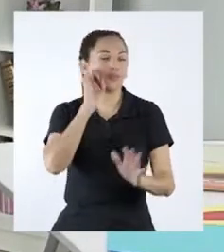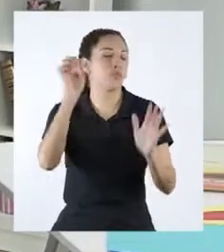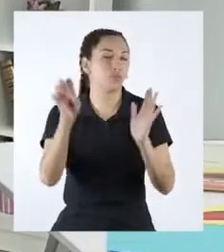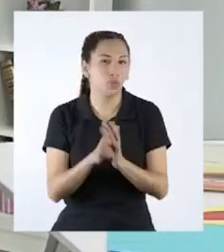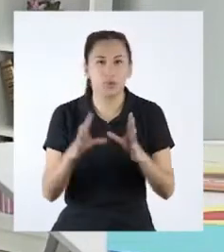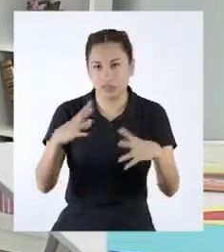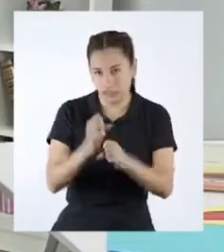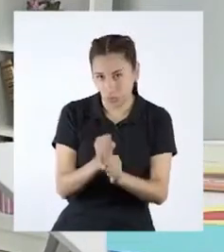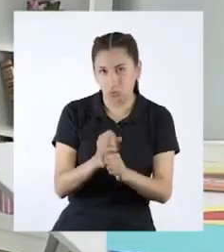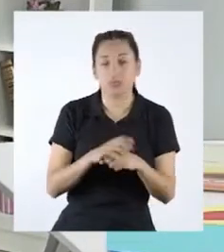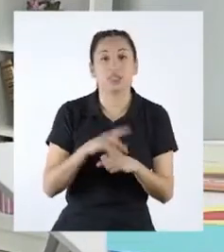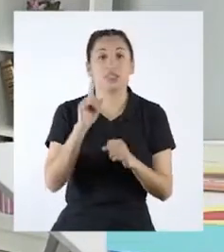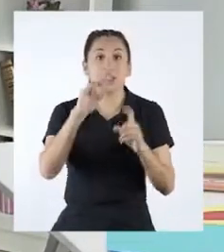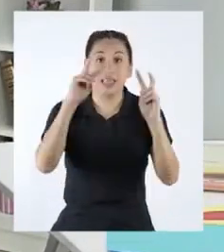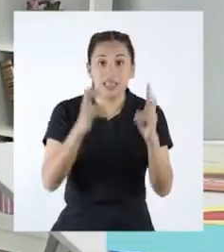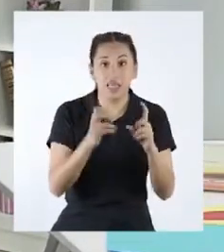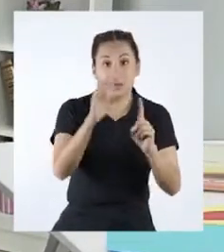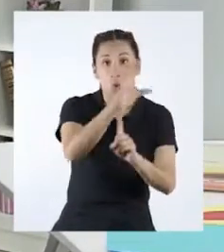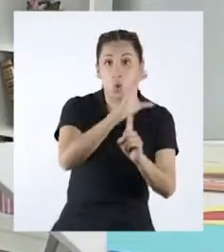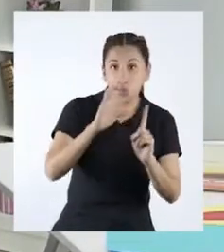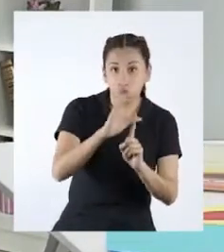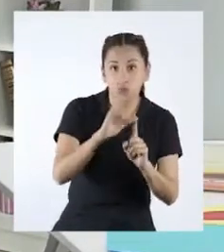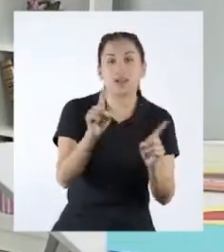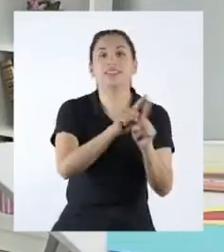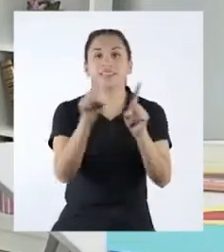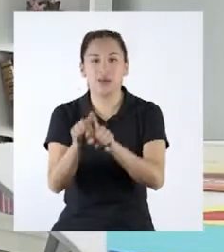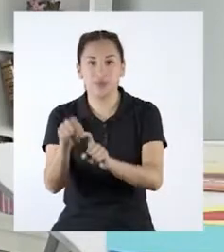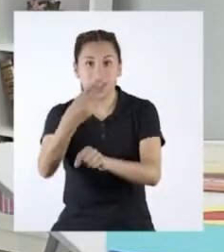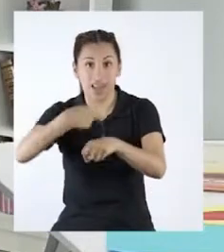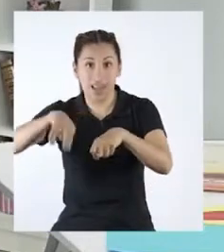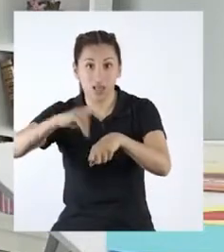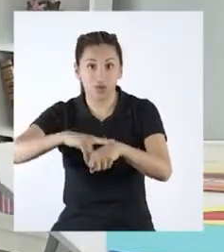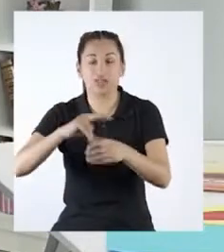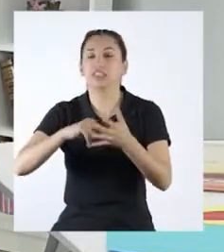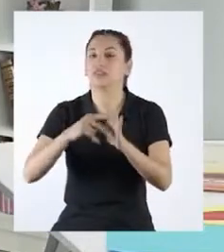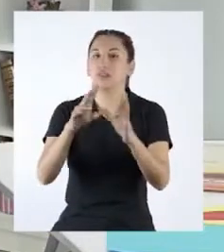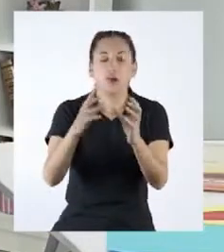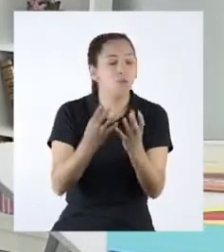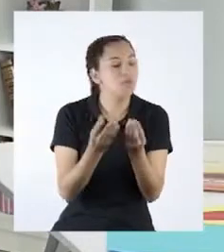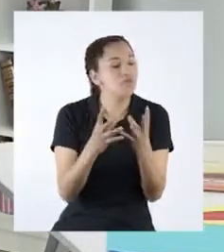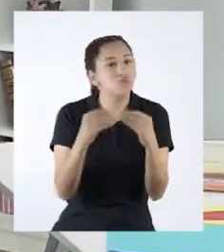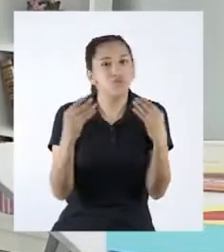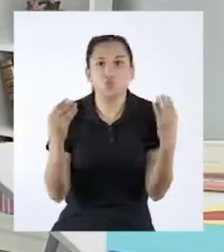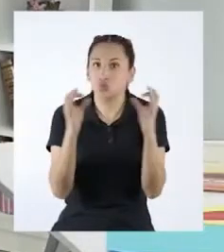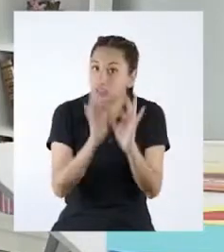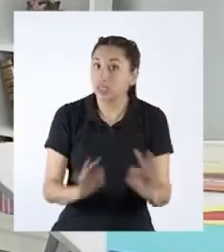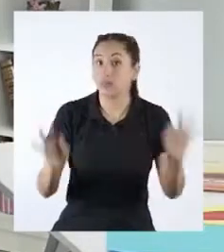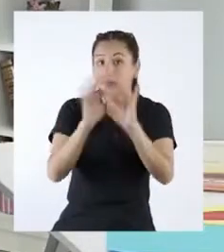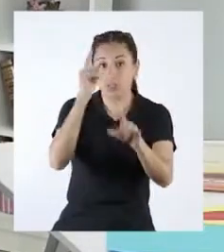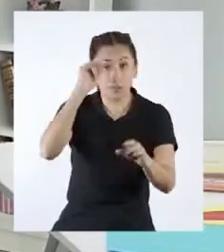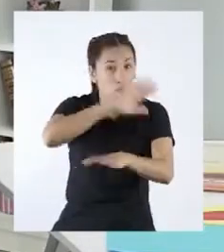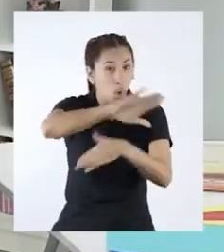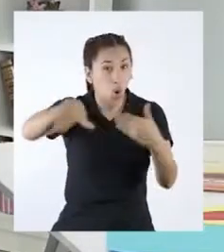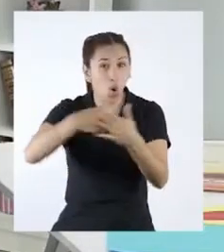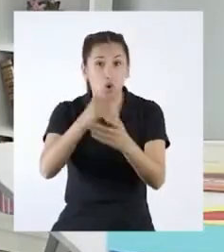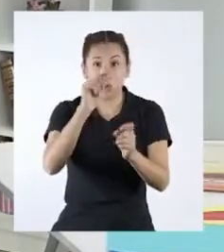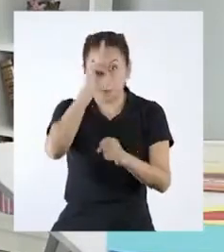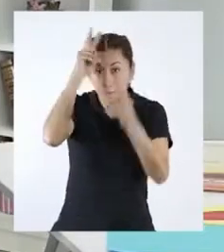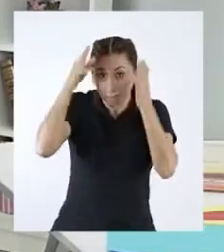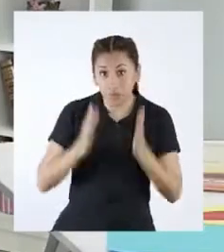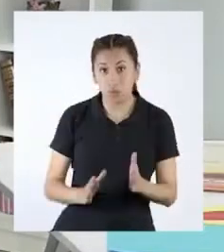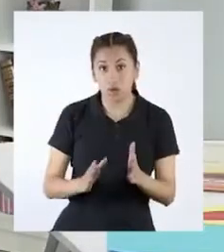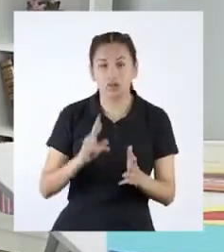En resumen, tanto los patrimonios culturales como los naturales son de mucha importancia para los ciudadanos.